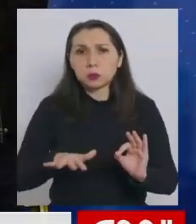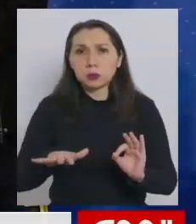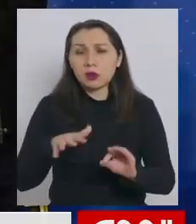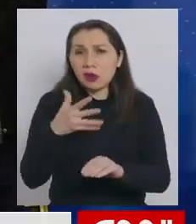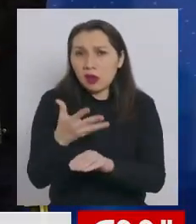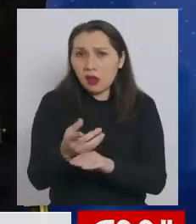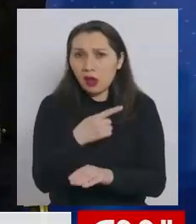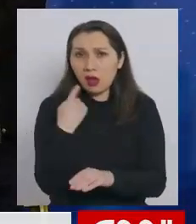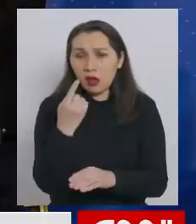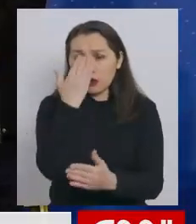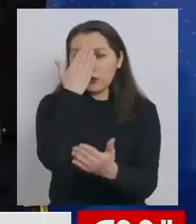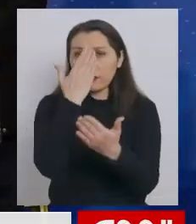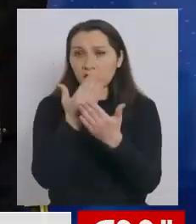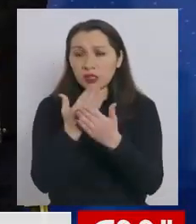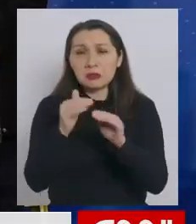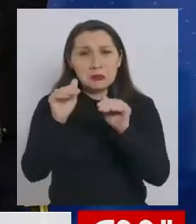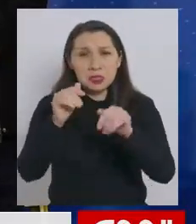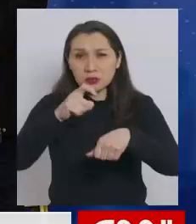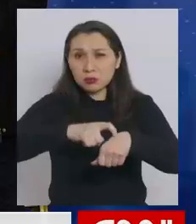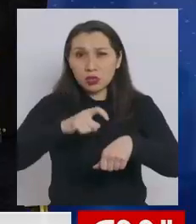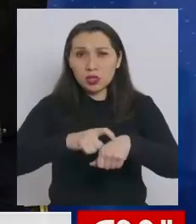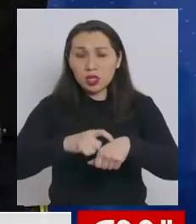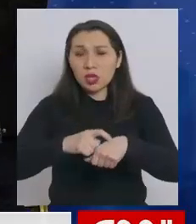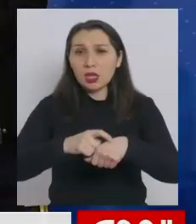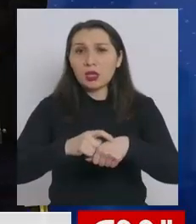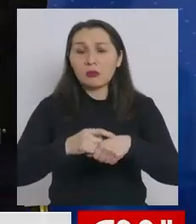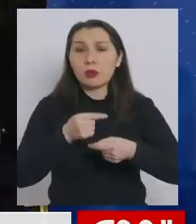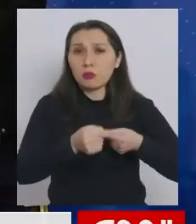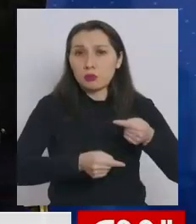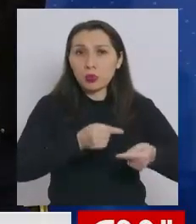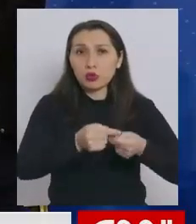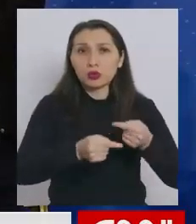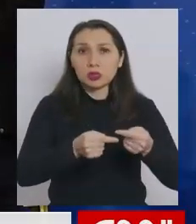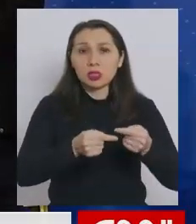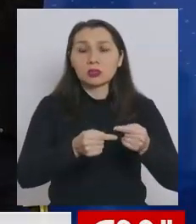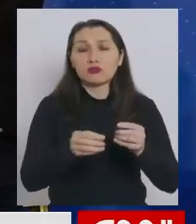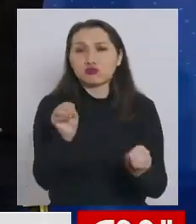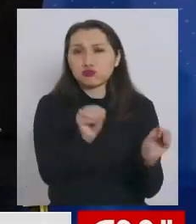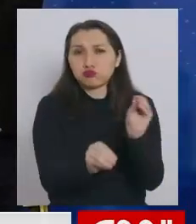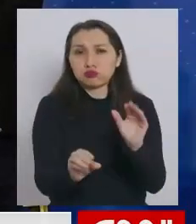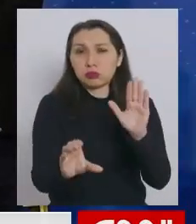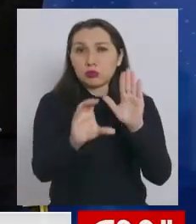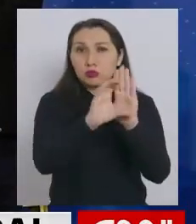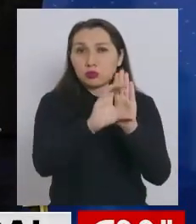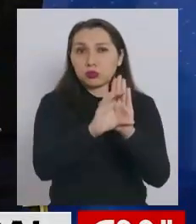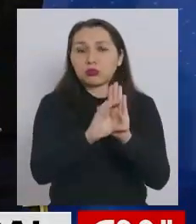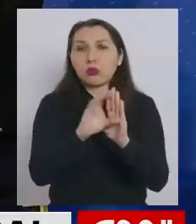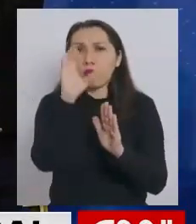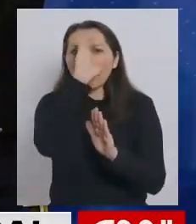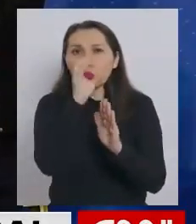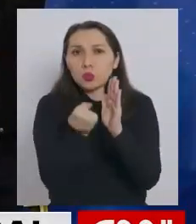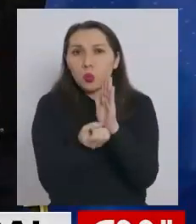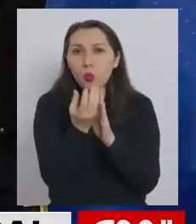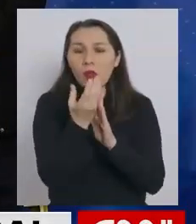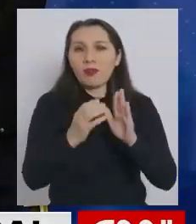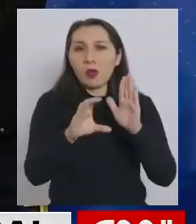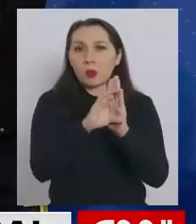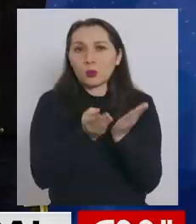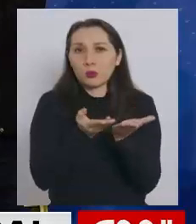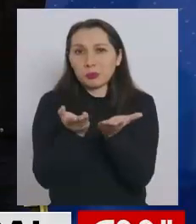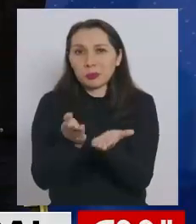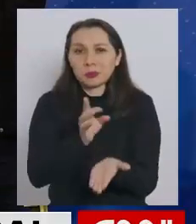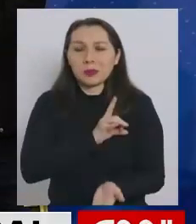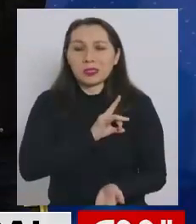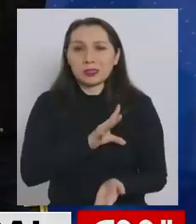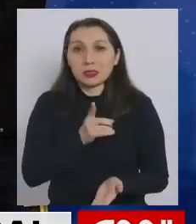Estamos enfrentando simultáneamente un proceso constituyente que busca una nueva constitución para Chile.